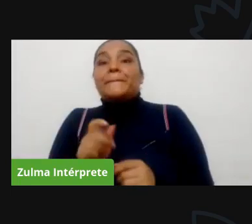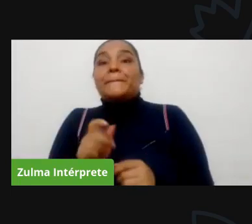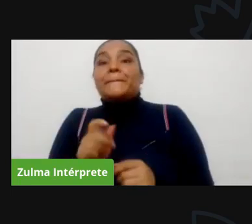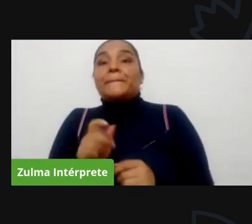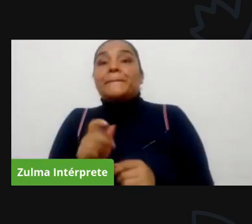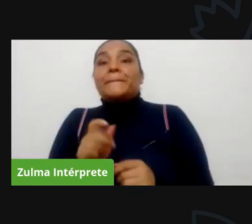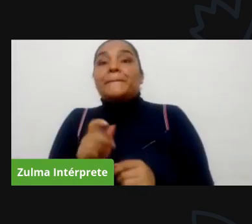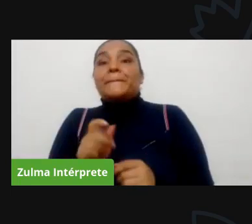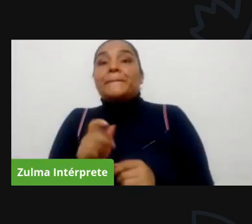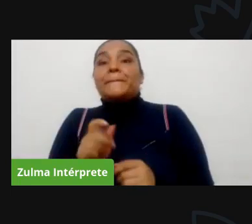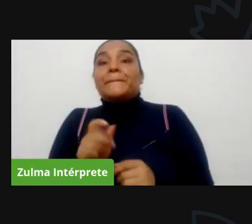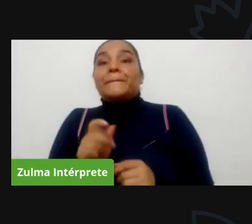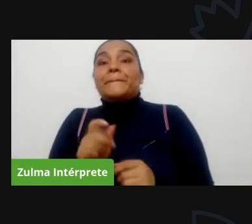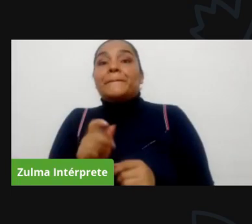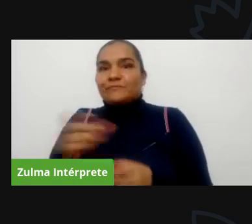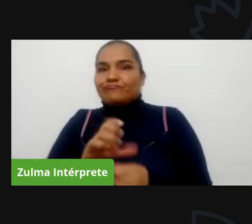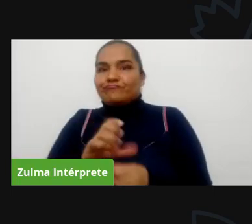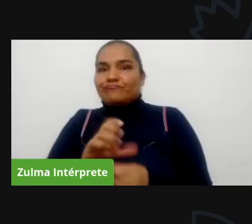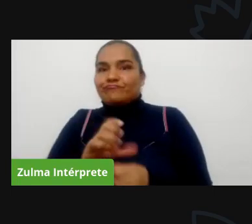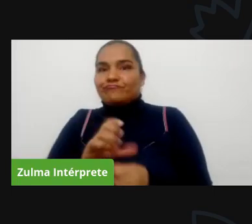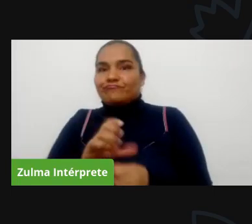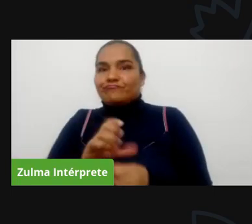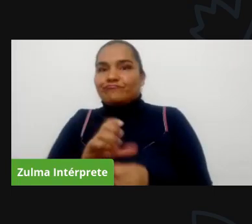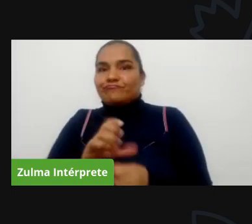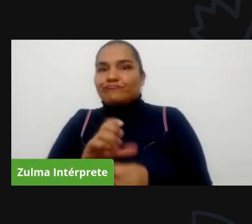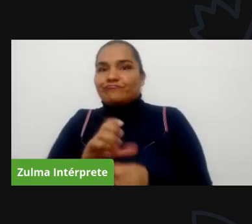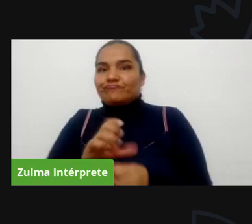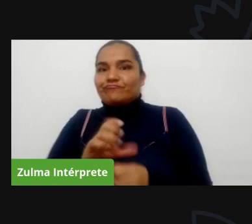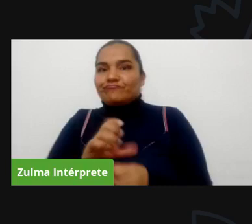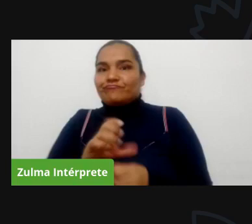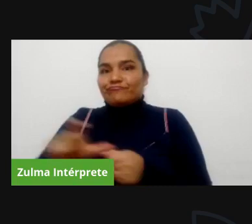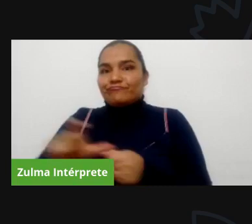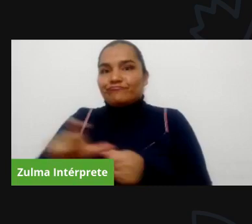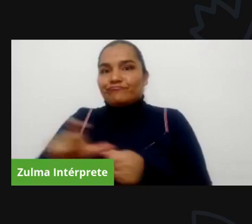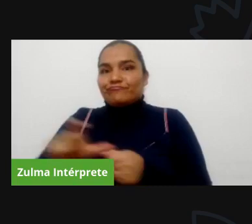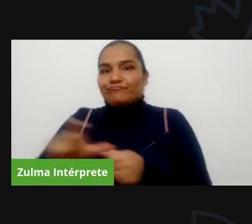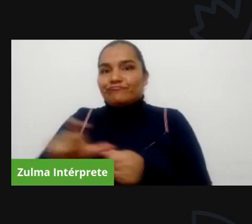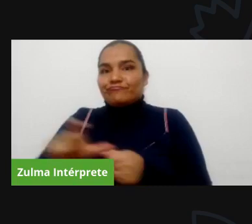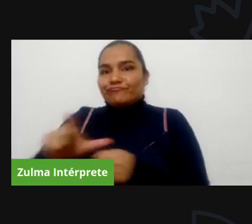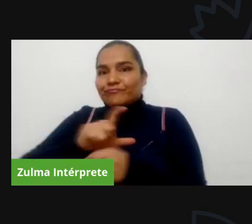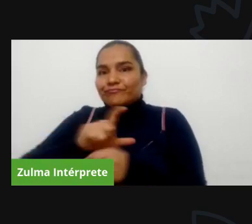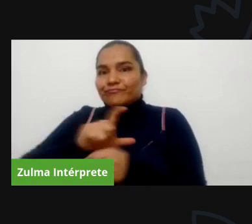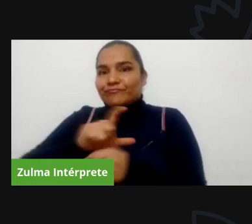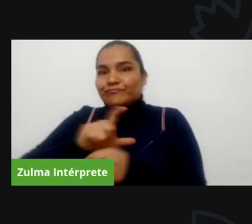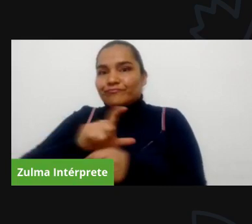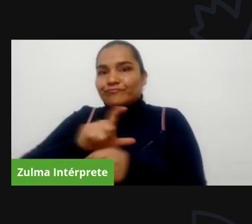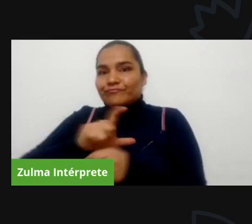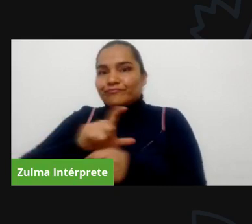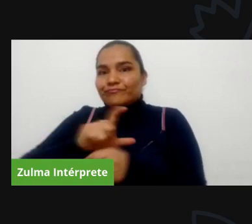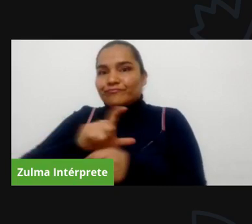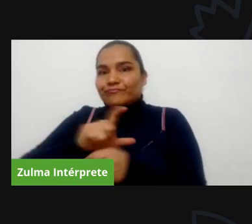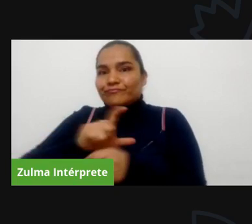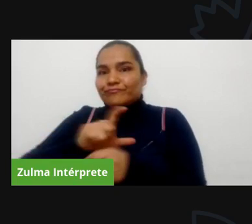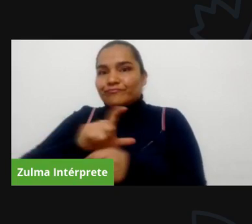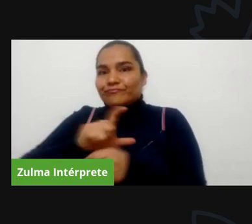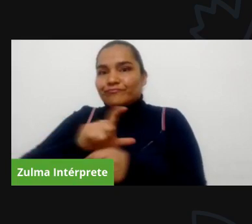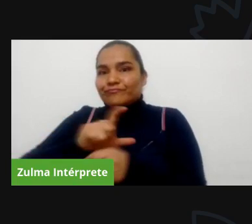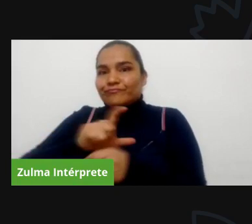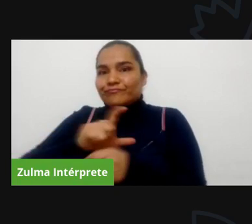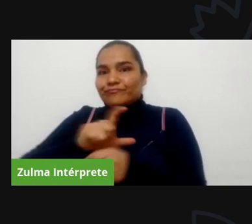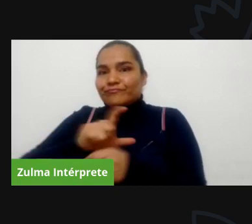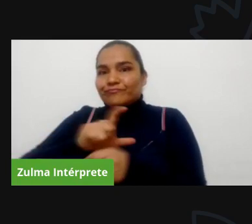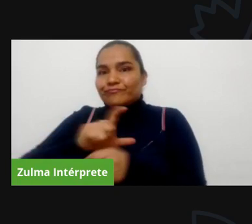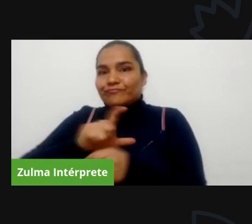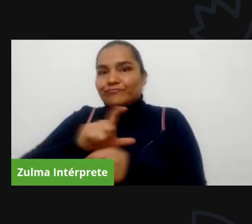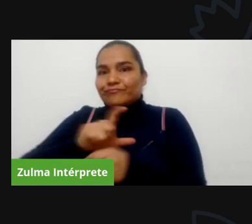debemos evitar que hayan impugnaciones que hayan malinterpretaciones que quizás algunos que quieren hacer trampa pues no lo puedan